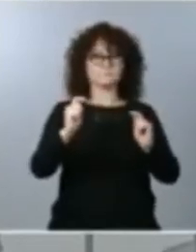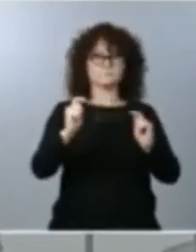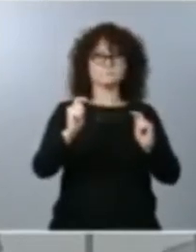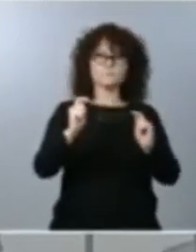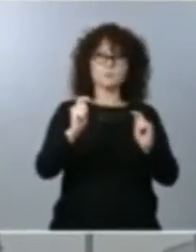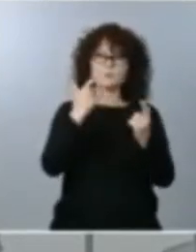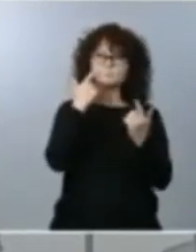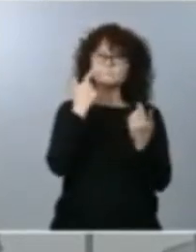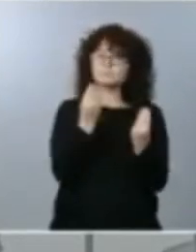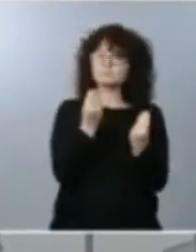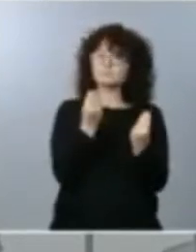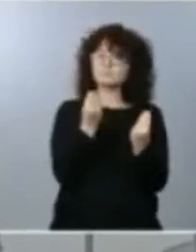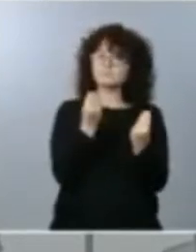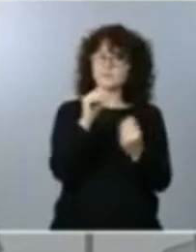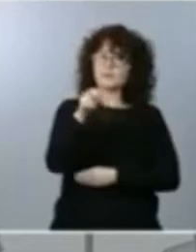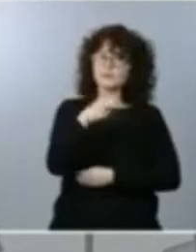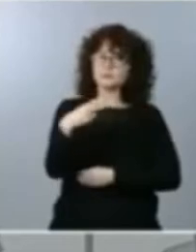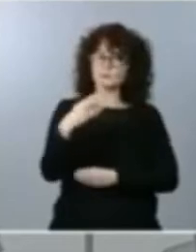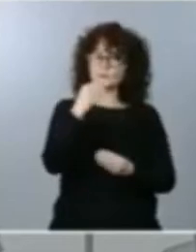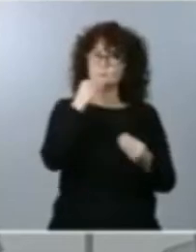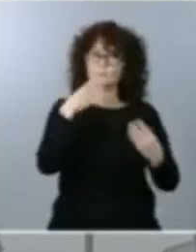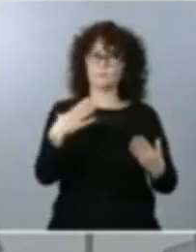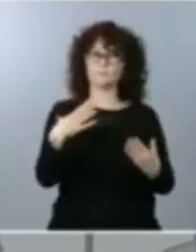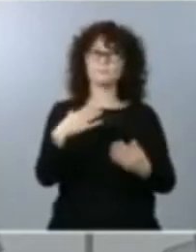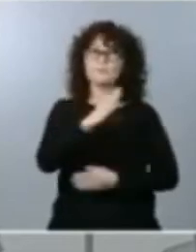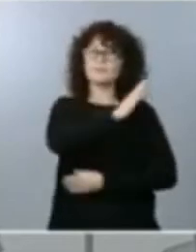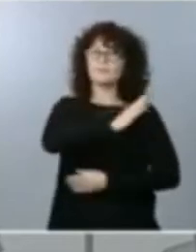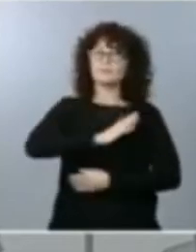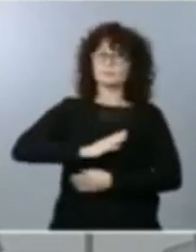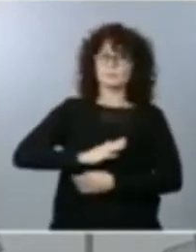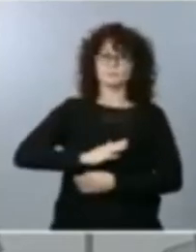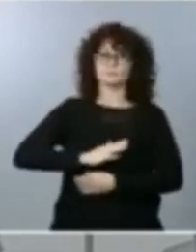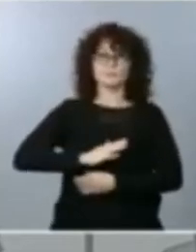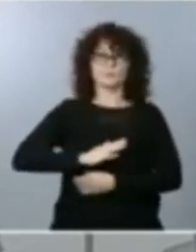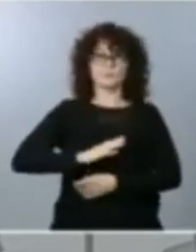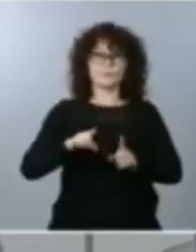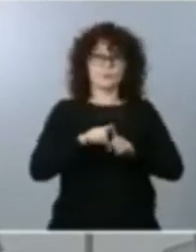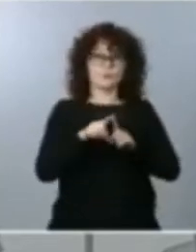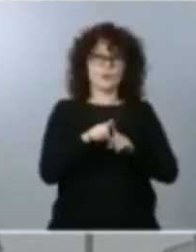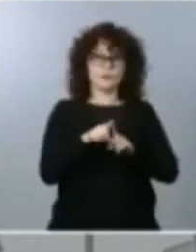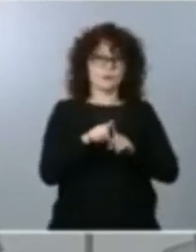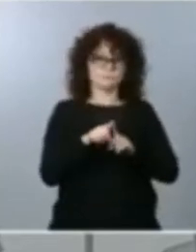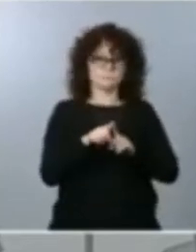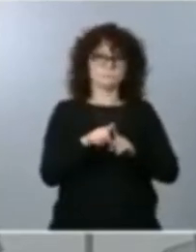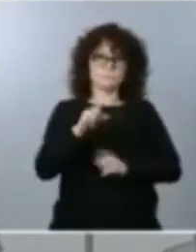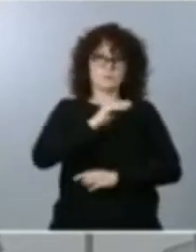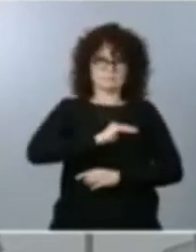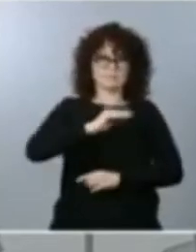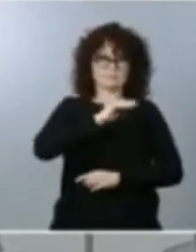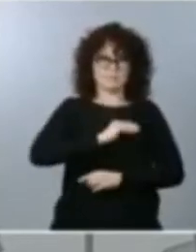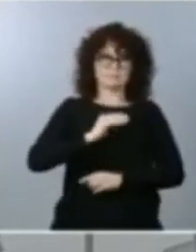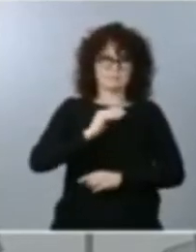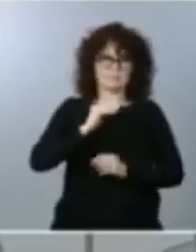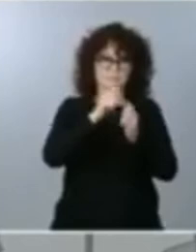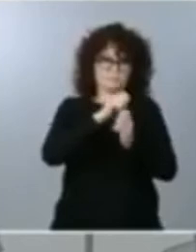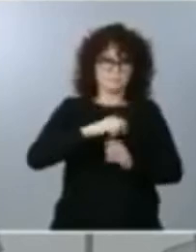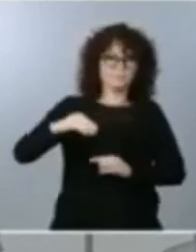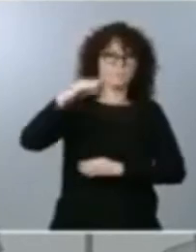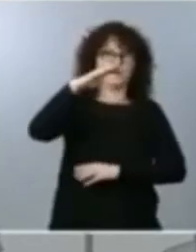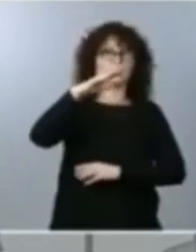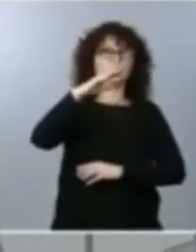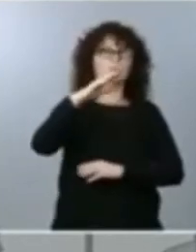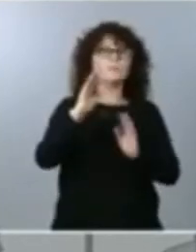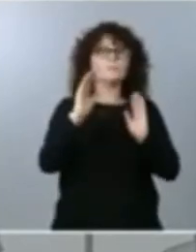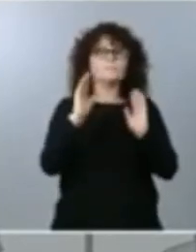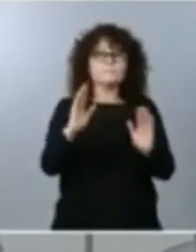Todavía, como he dicho antes, la incidencia es alta, pero estamos en la tendencia de descensos adecuada y, en consecuencia, la estrategia estatal está